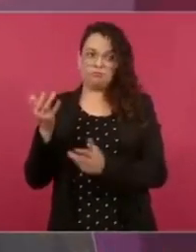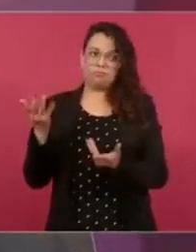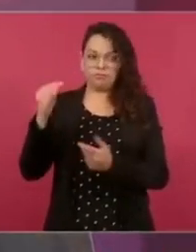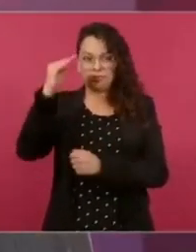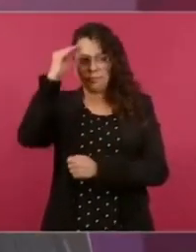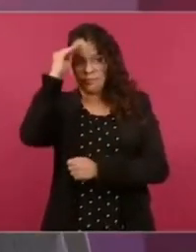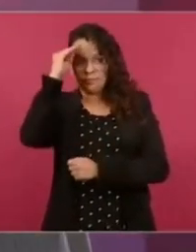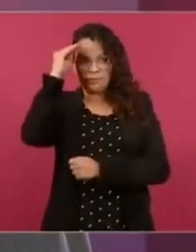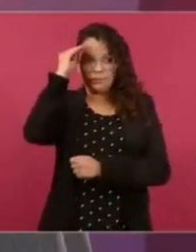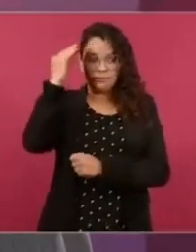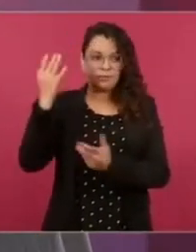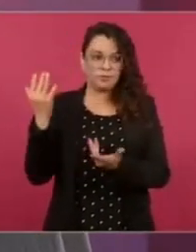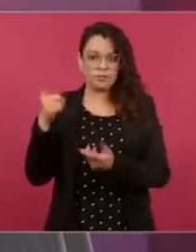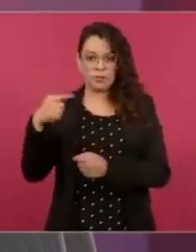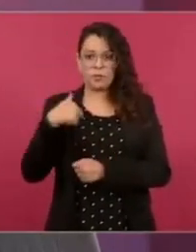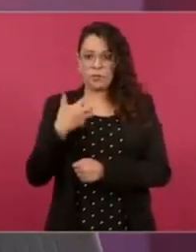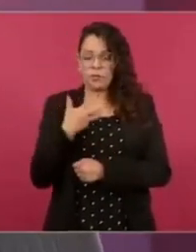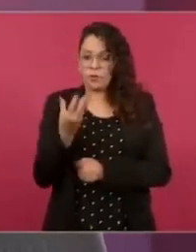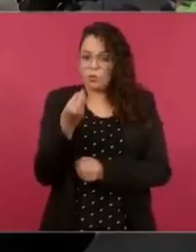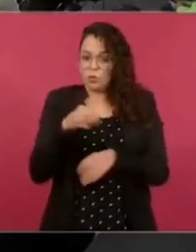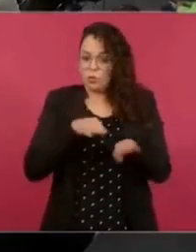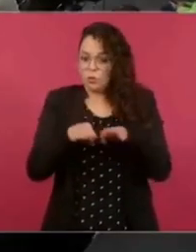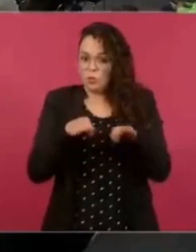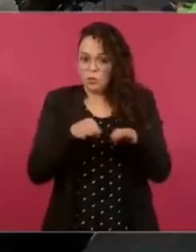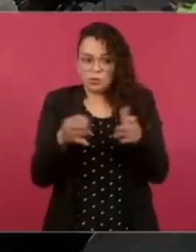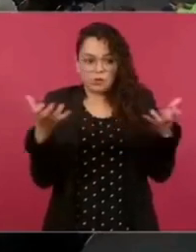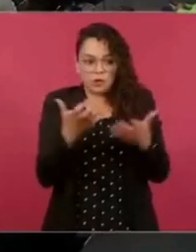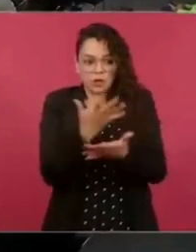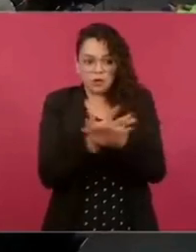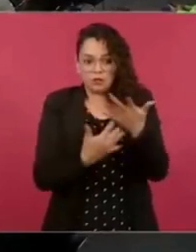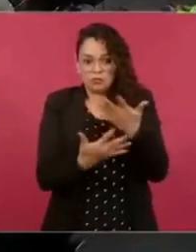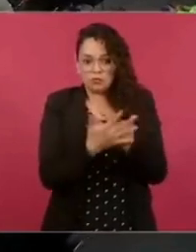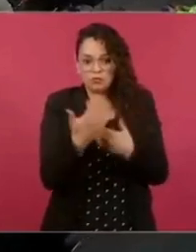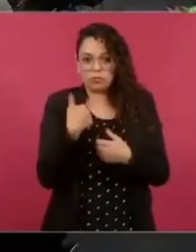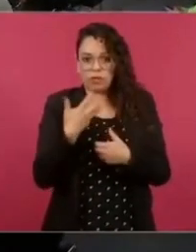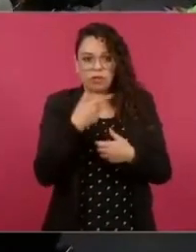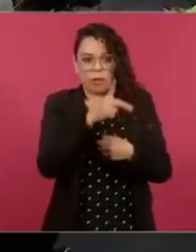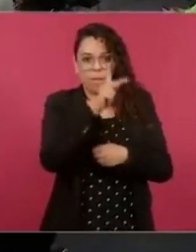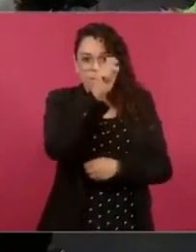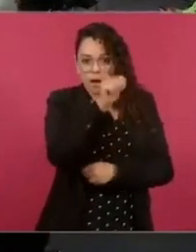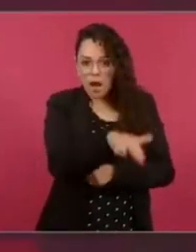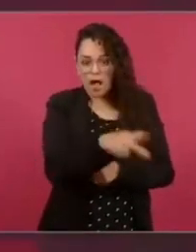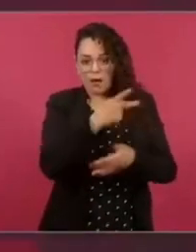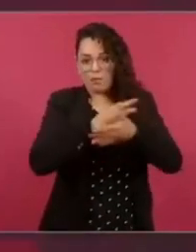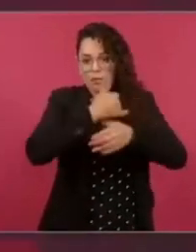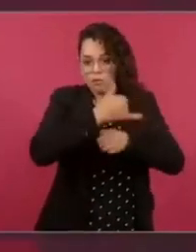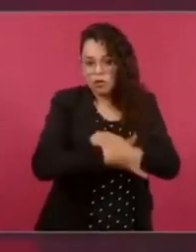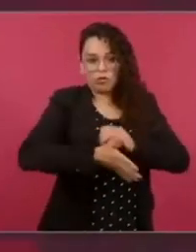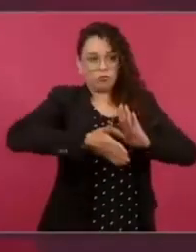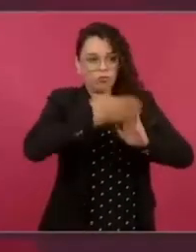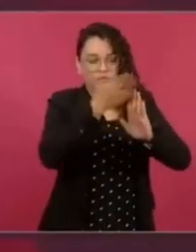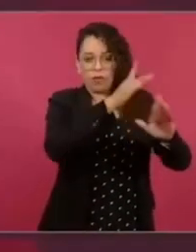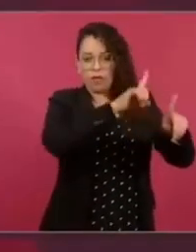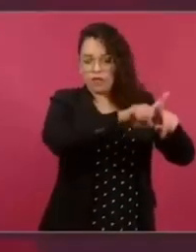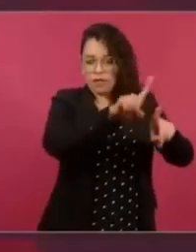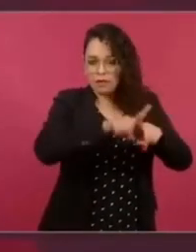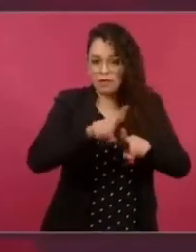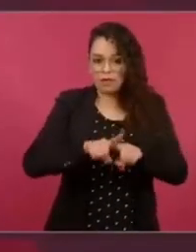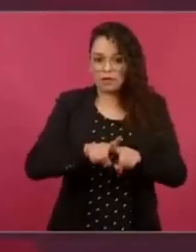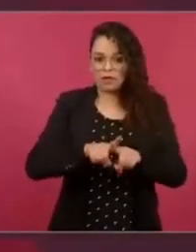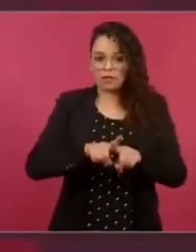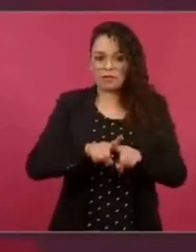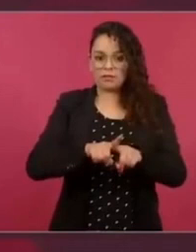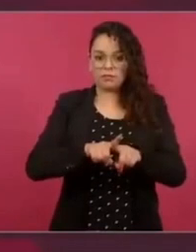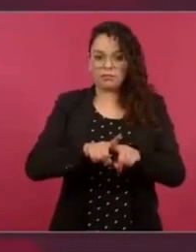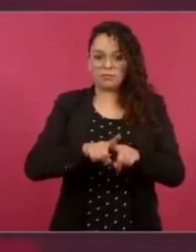sus compromisos, sus obras, entonces se pensaba que podía estar